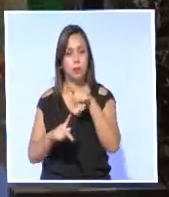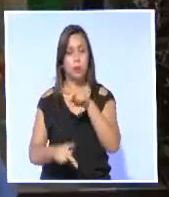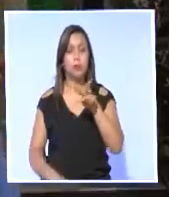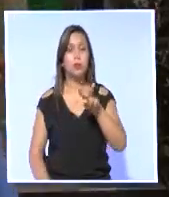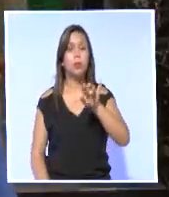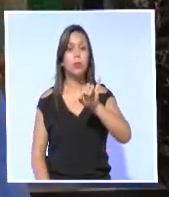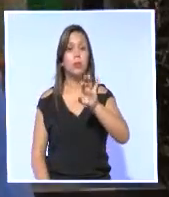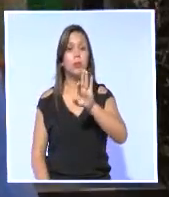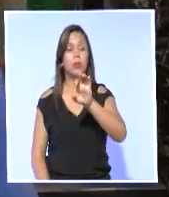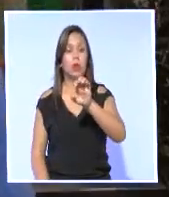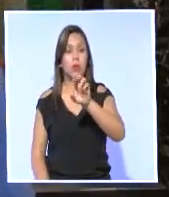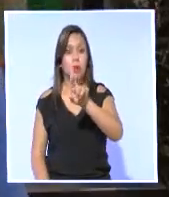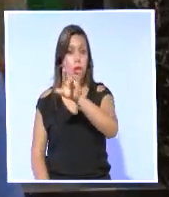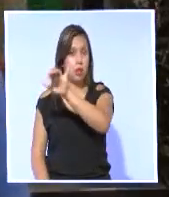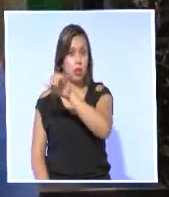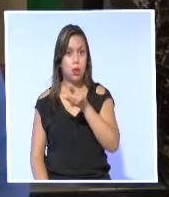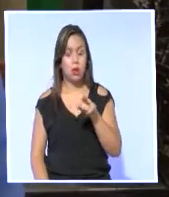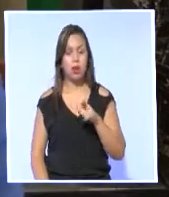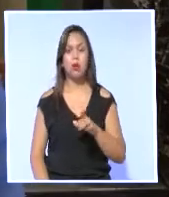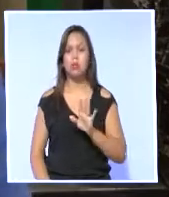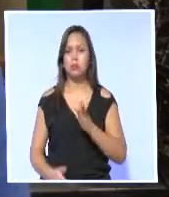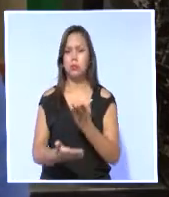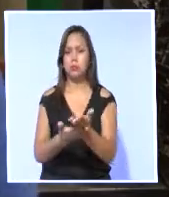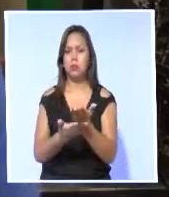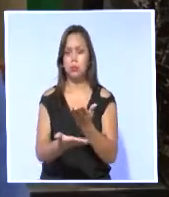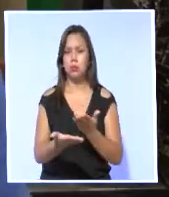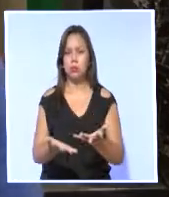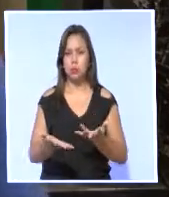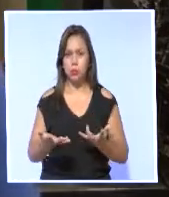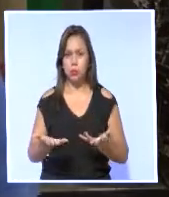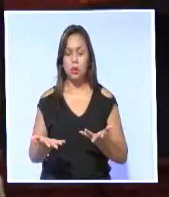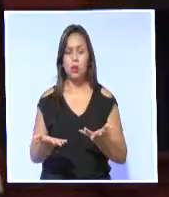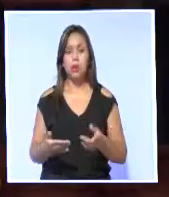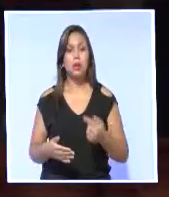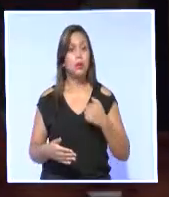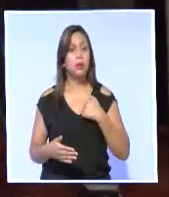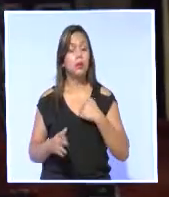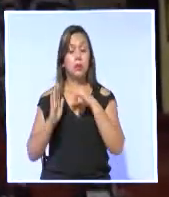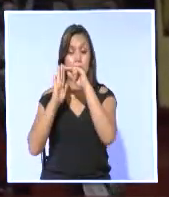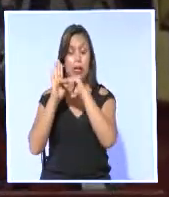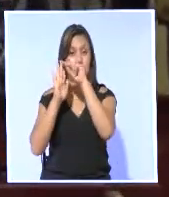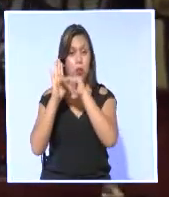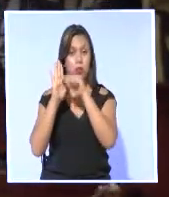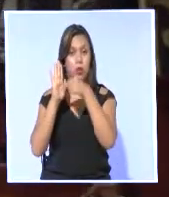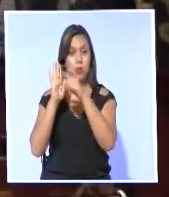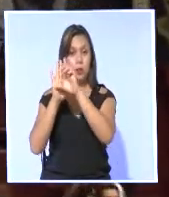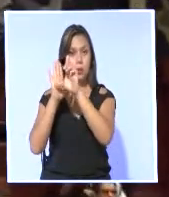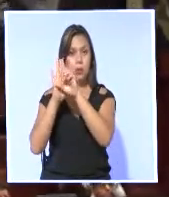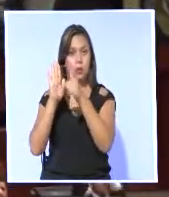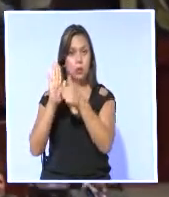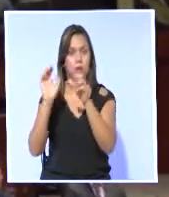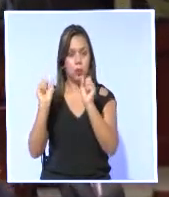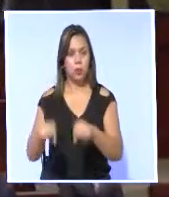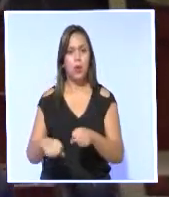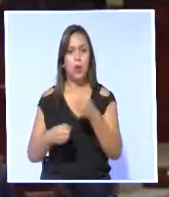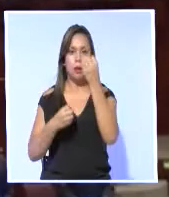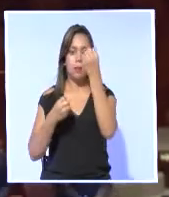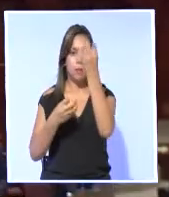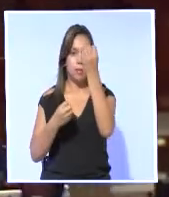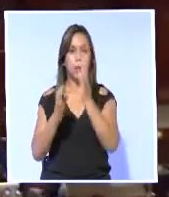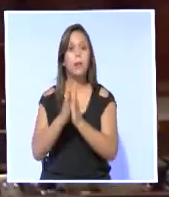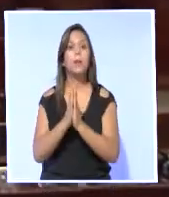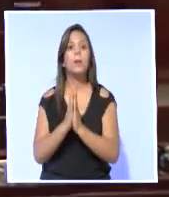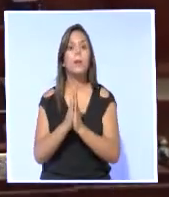Viteri de Alianza País defiende la iniciativa. Señala que la normativa legal faculta a la Asamblea Nacional solicitar información